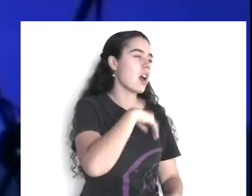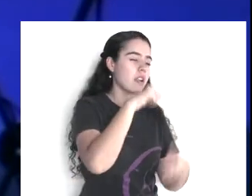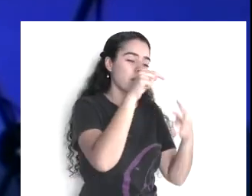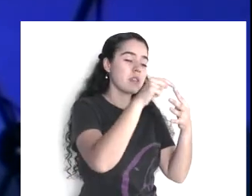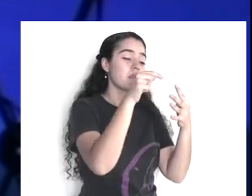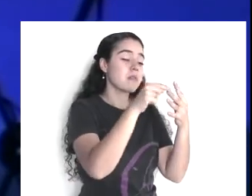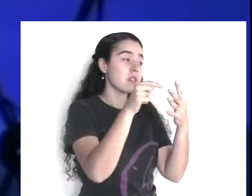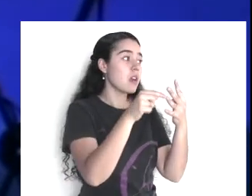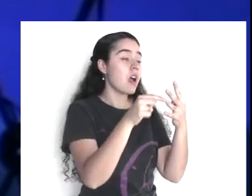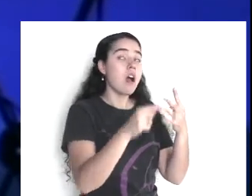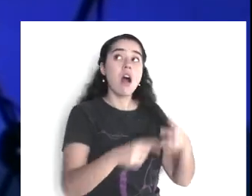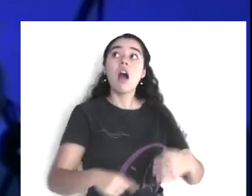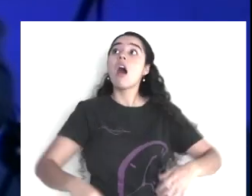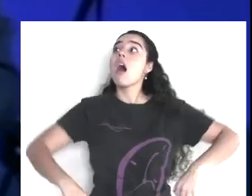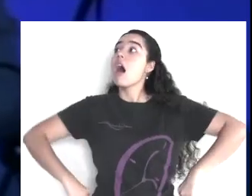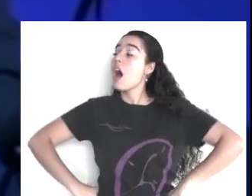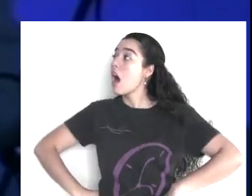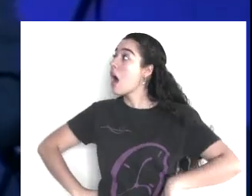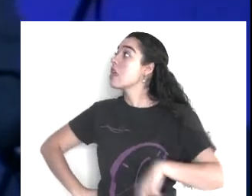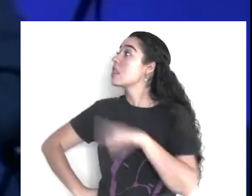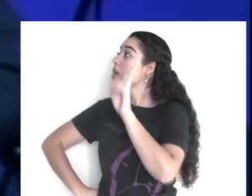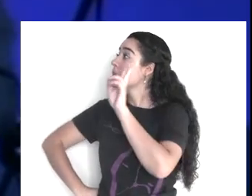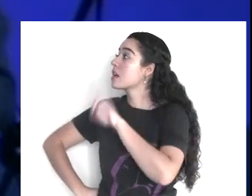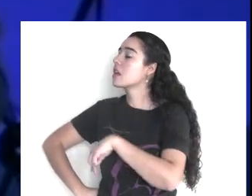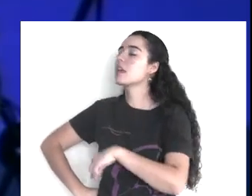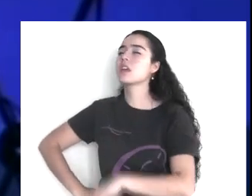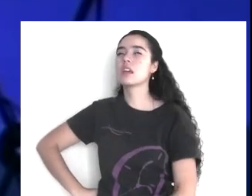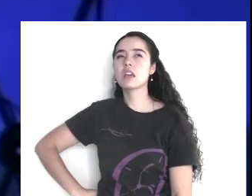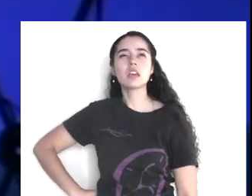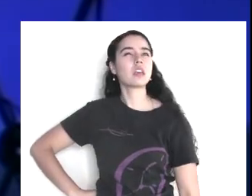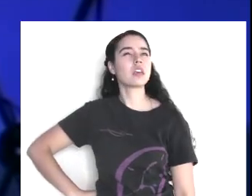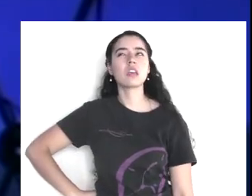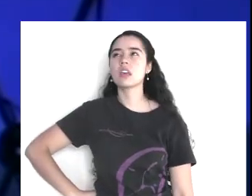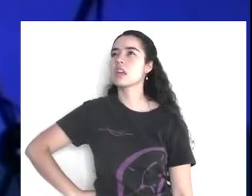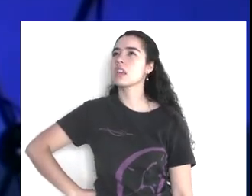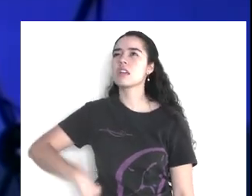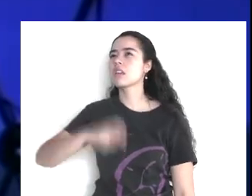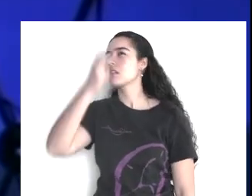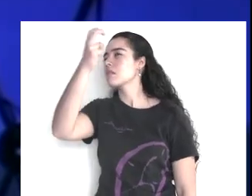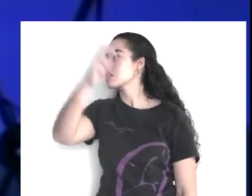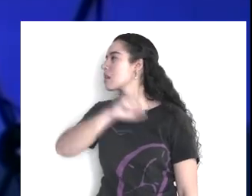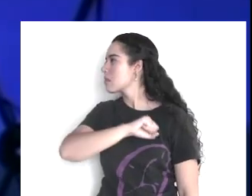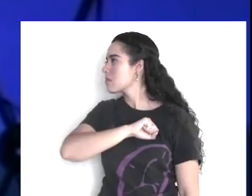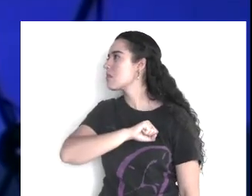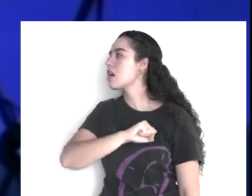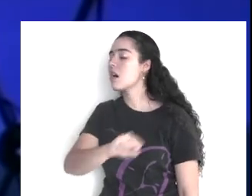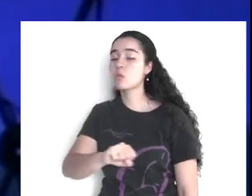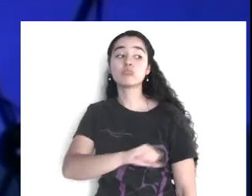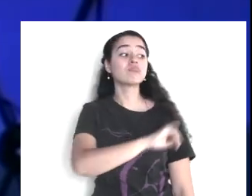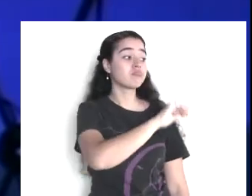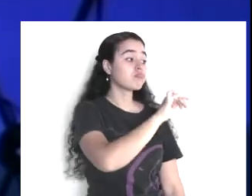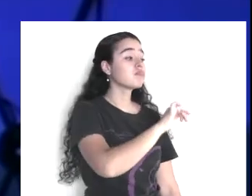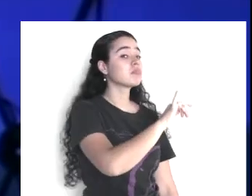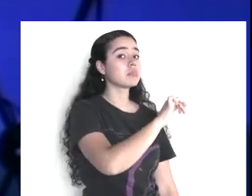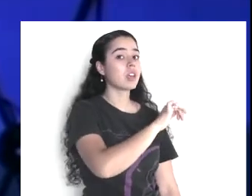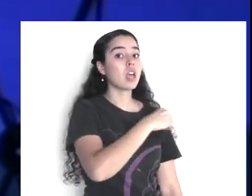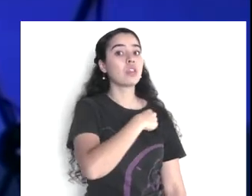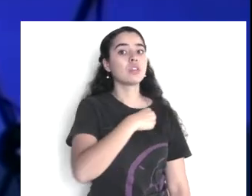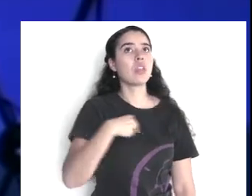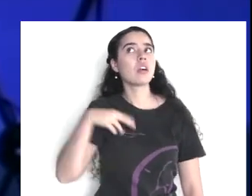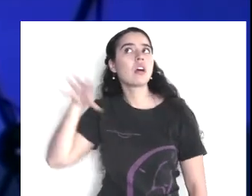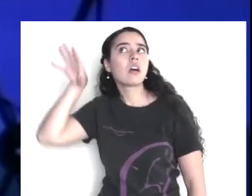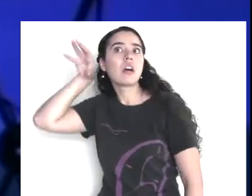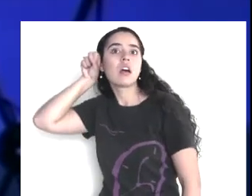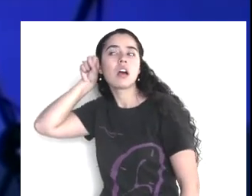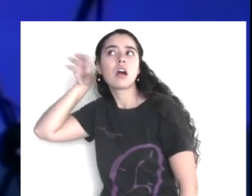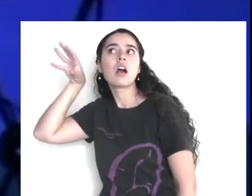oímos generalmente sin indagar, sin investigar, sin comprobar si